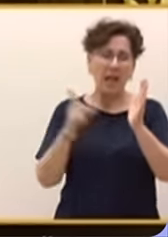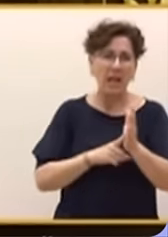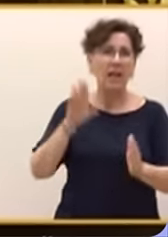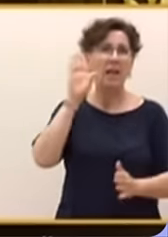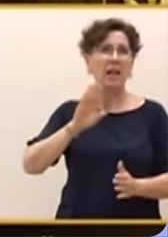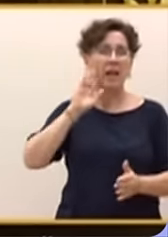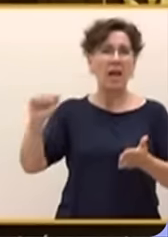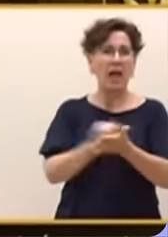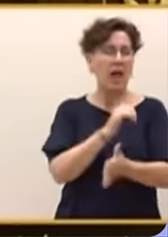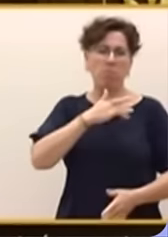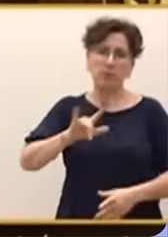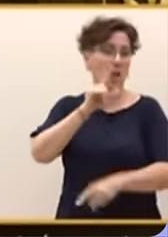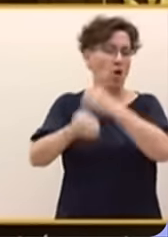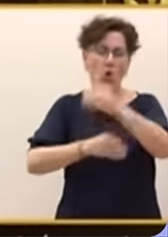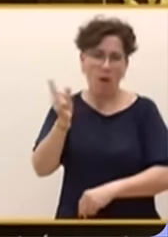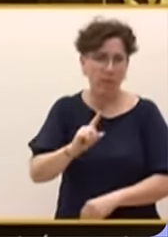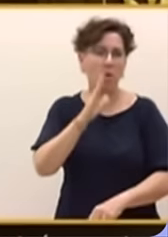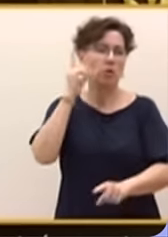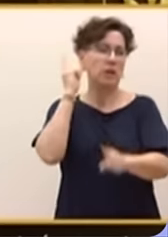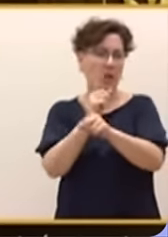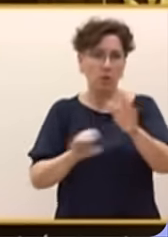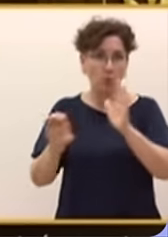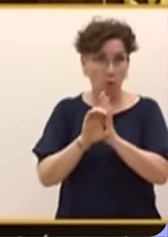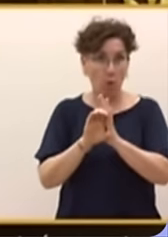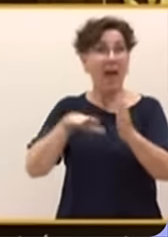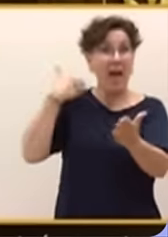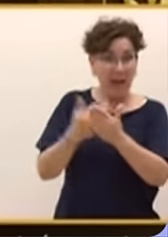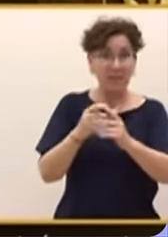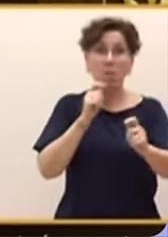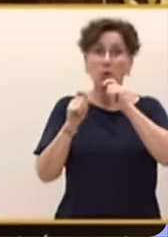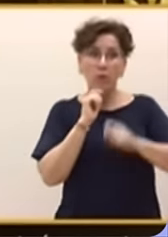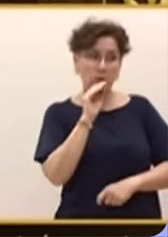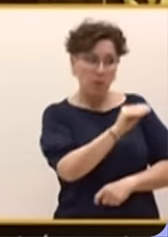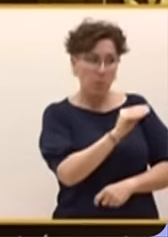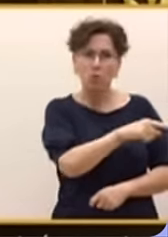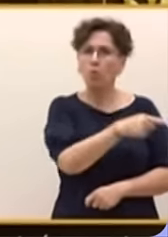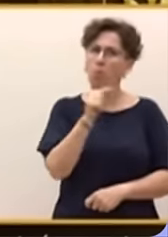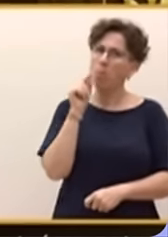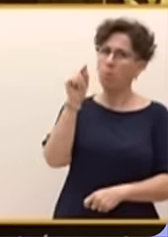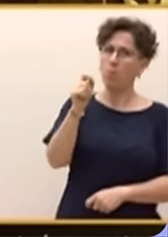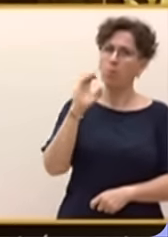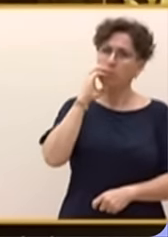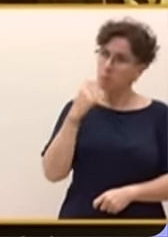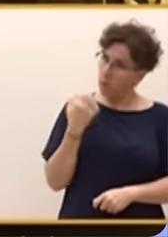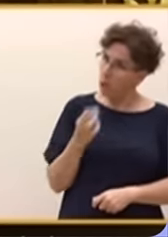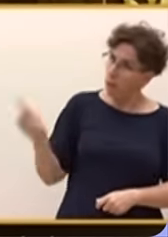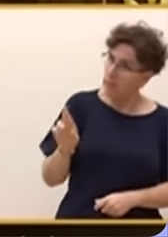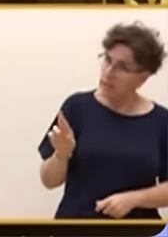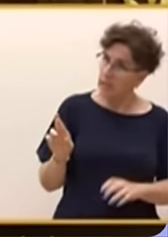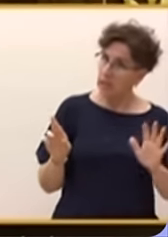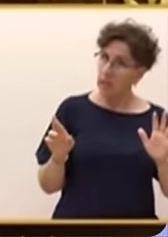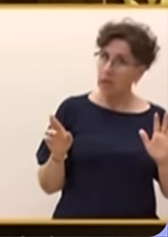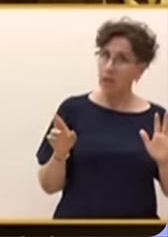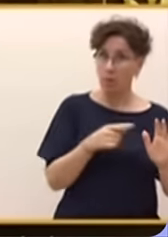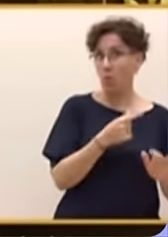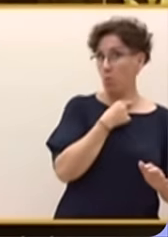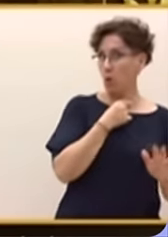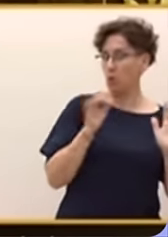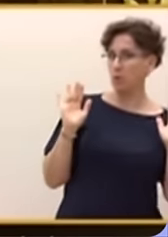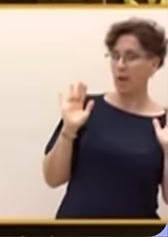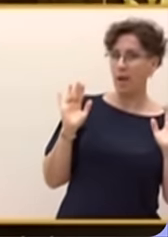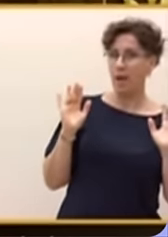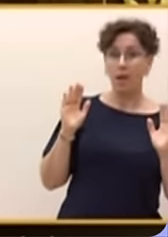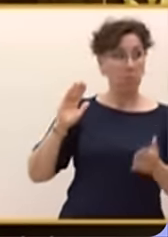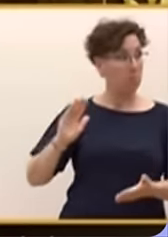era inconstitucional. Y además cuando le preguntaban los periodistas decía, tengo que repetírselo, como le gusta hacerlo a usted, justo antes de las elecciones.